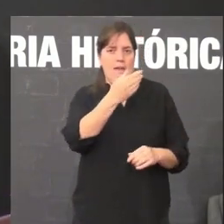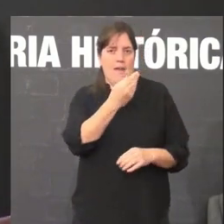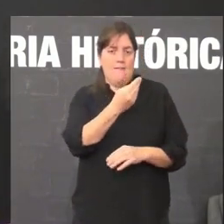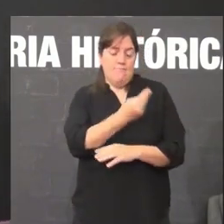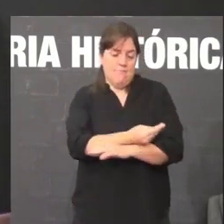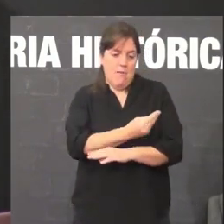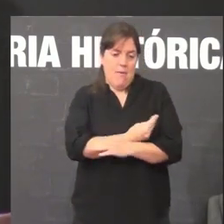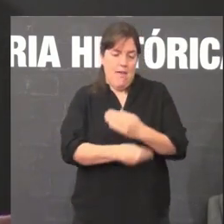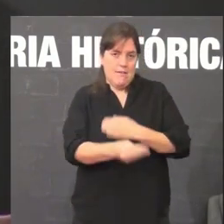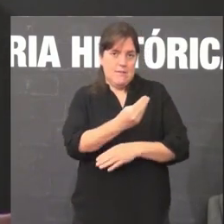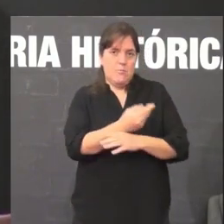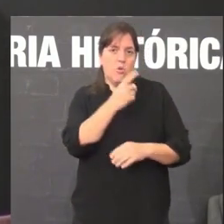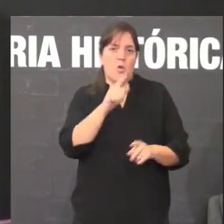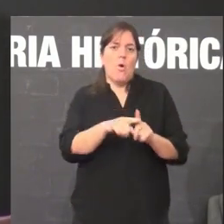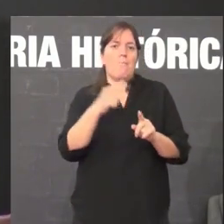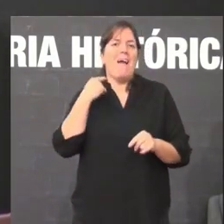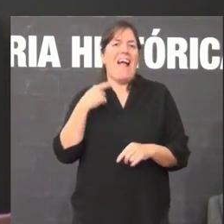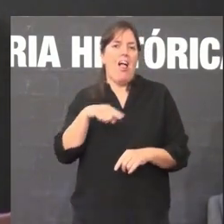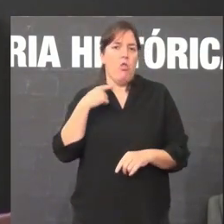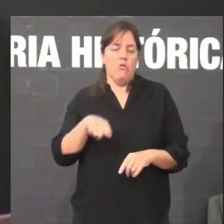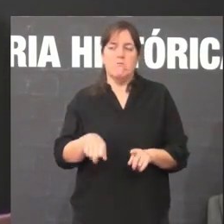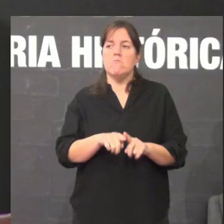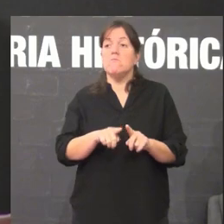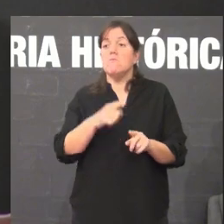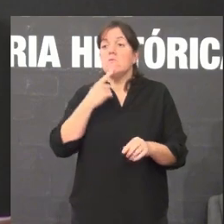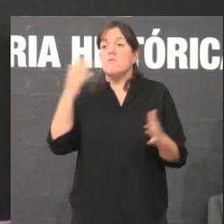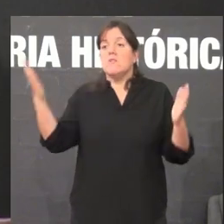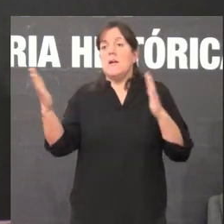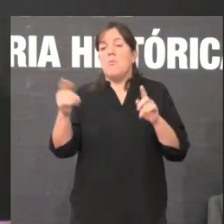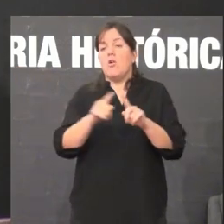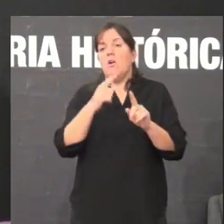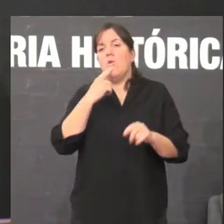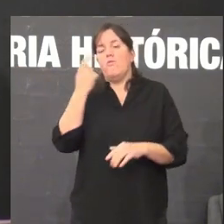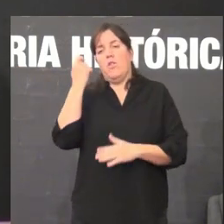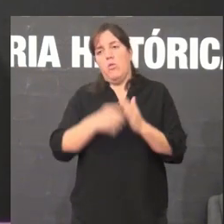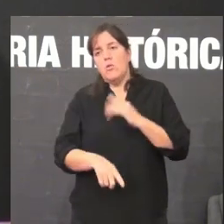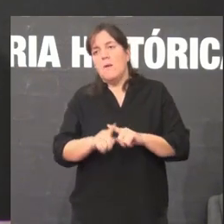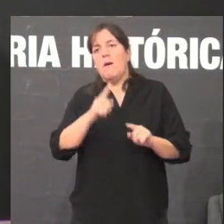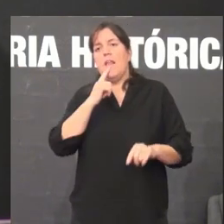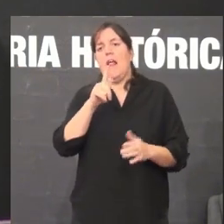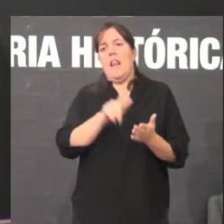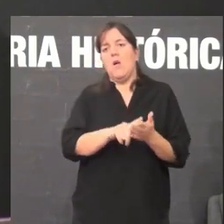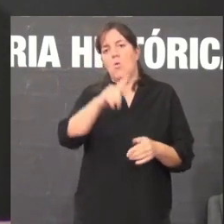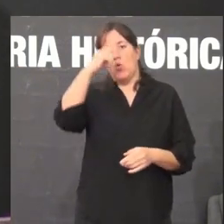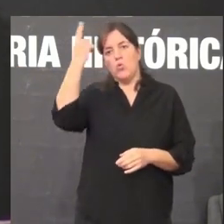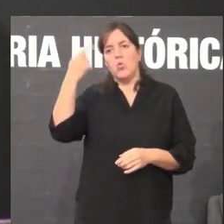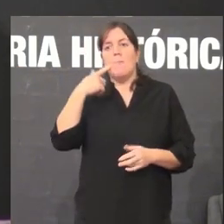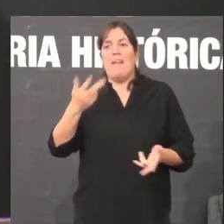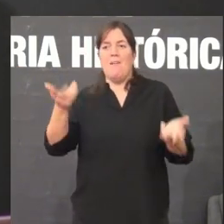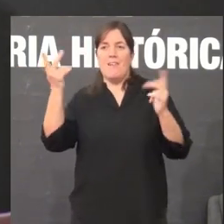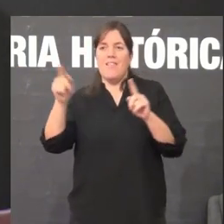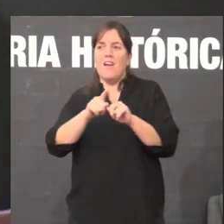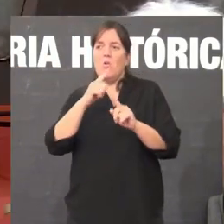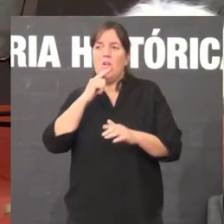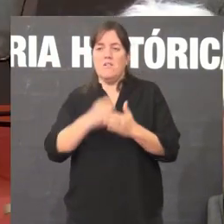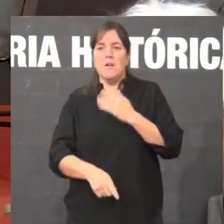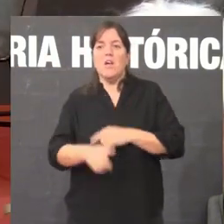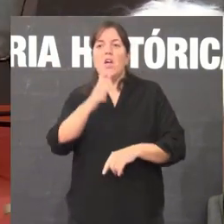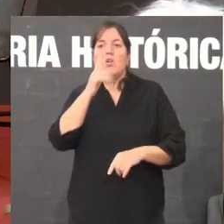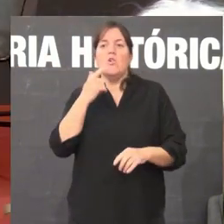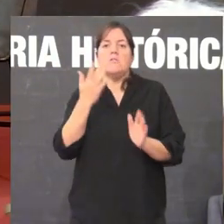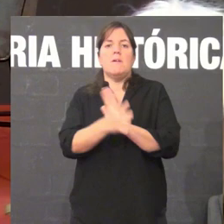Non quero desvelar máis desa época que foi oscurísima para a cultura, para a vida, para a lingua e para a liberdade, porque Carlos é o experto aquí,